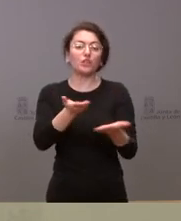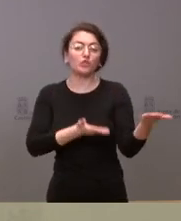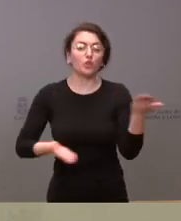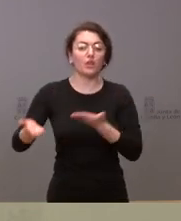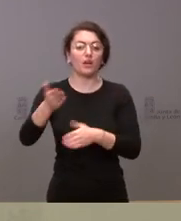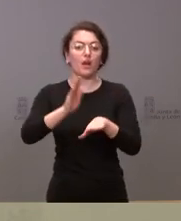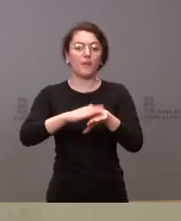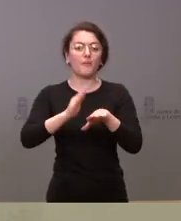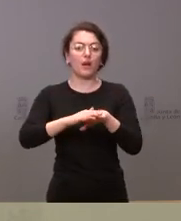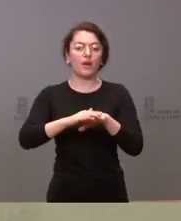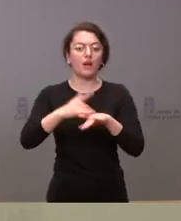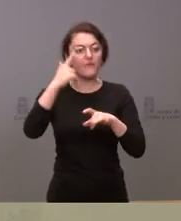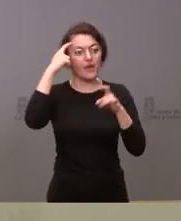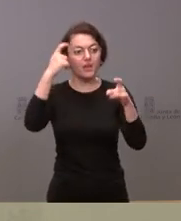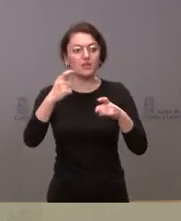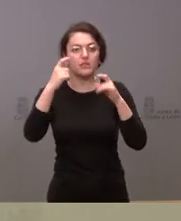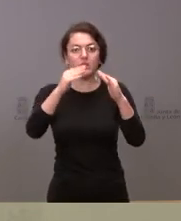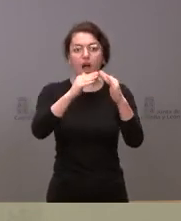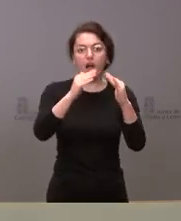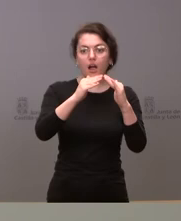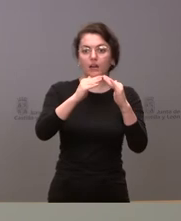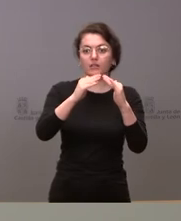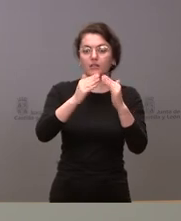familias o aportar viviendas vacías